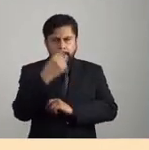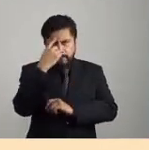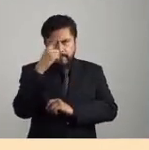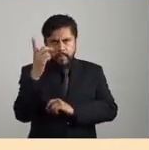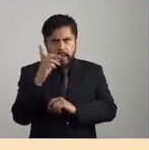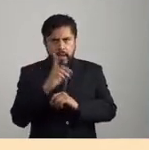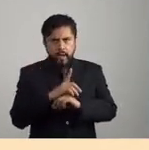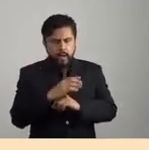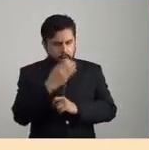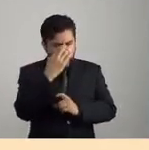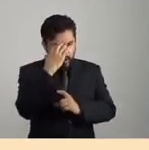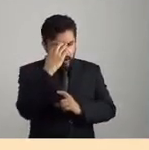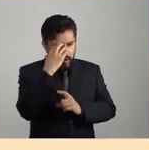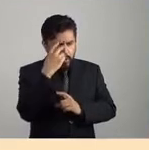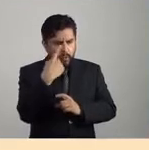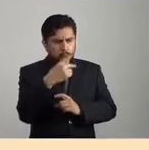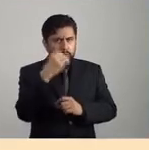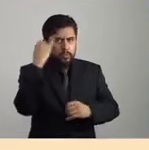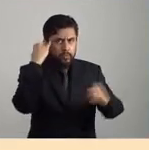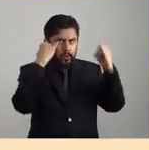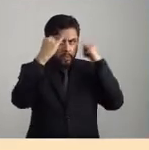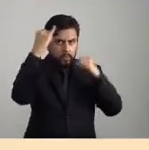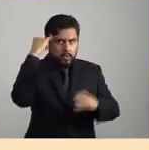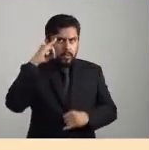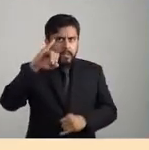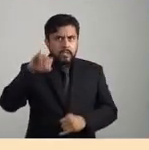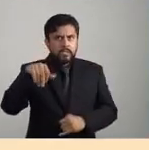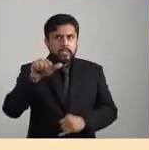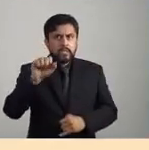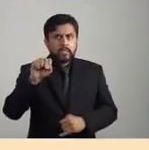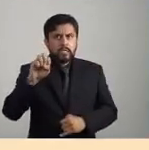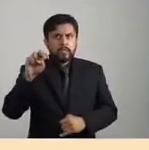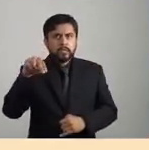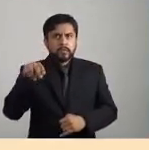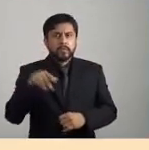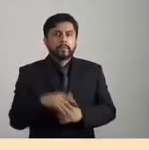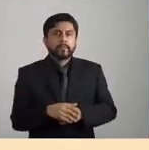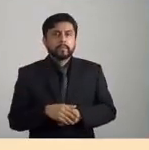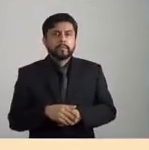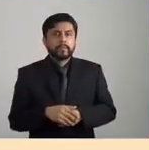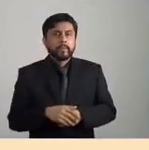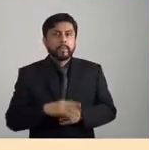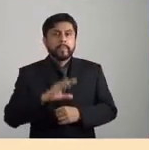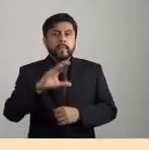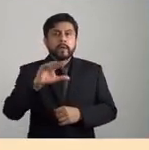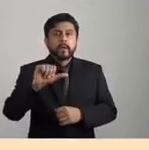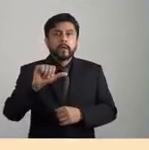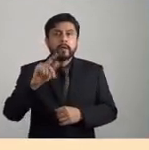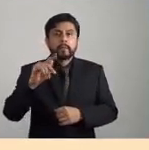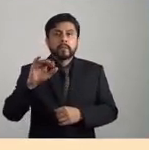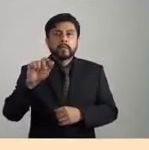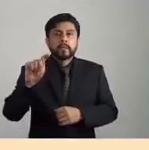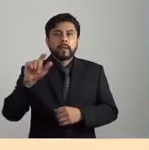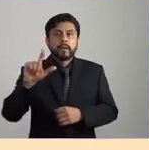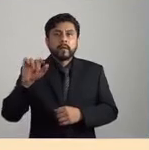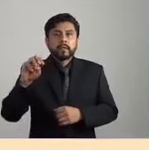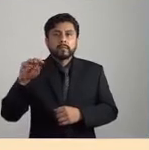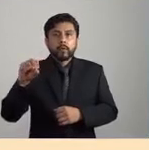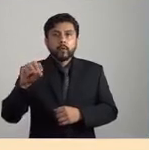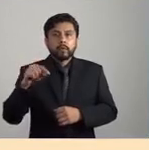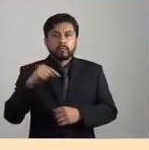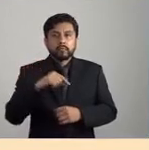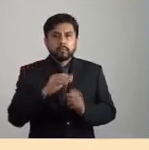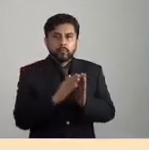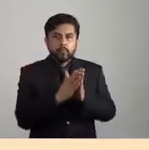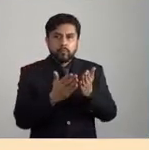Jason Moore. Uno de ellos es el capitalismo en la trama de la vida, ecología y acumulación de